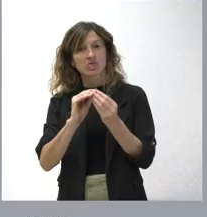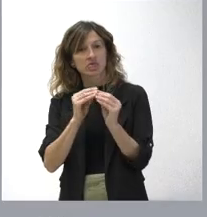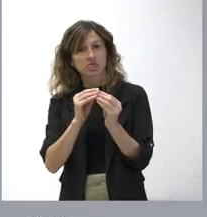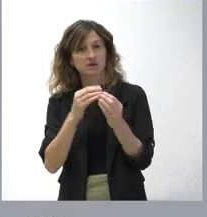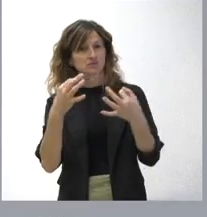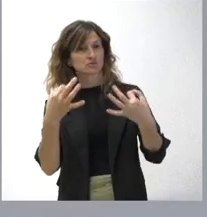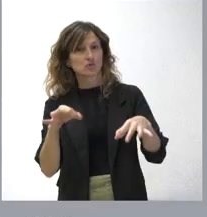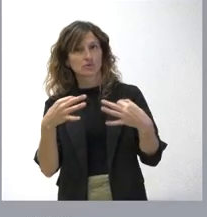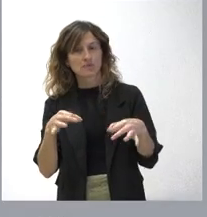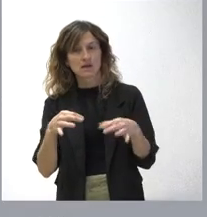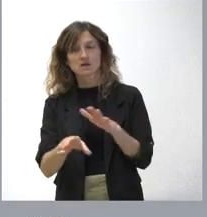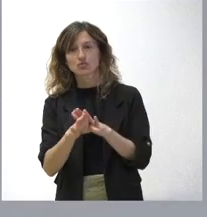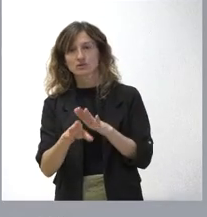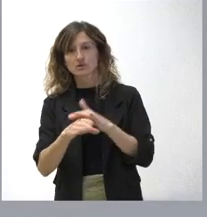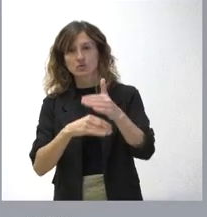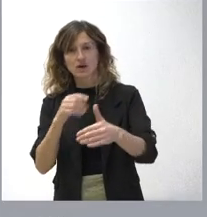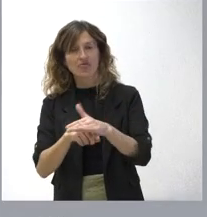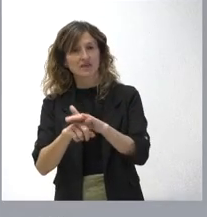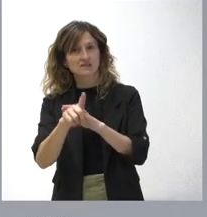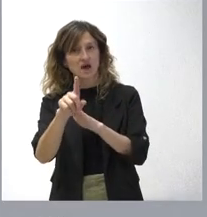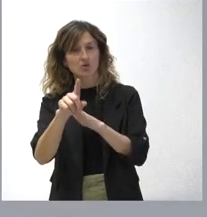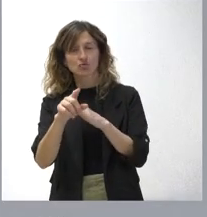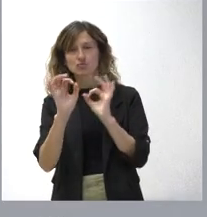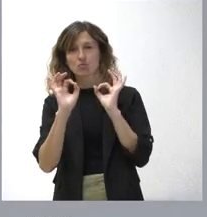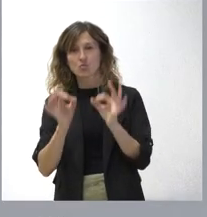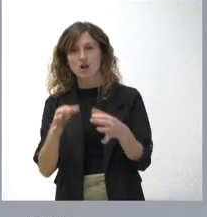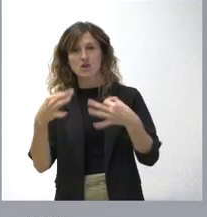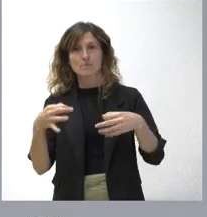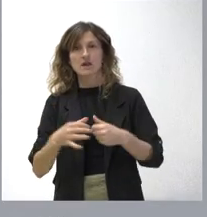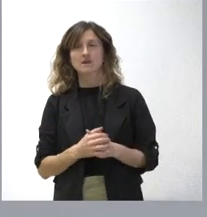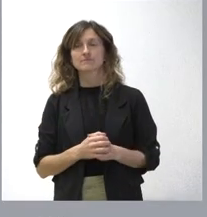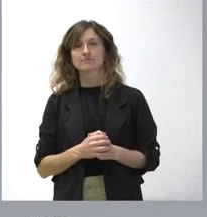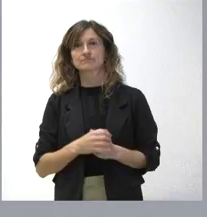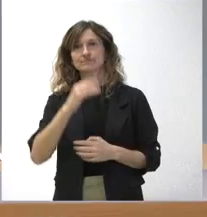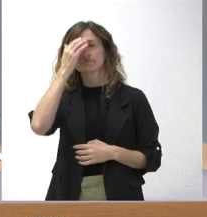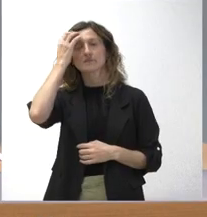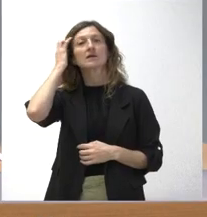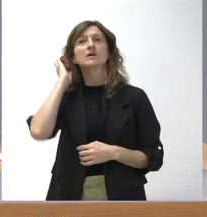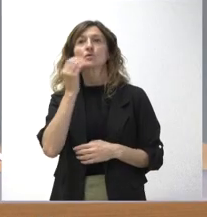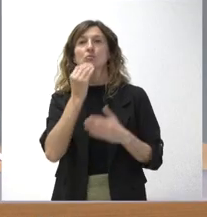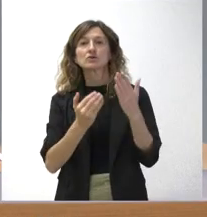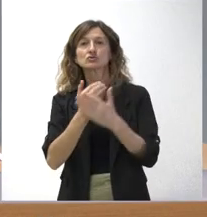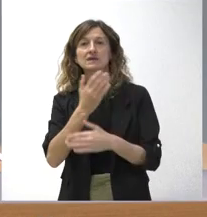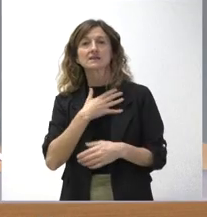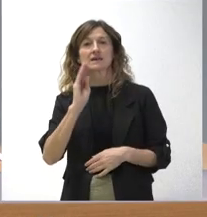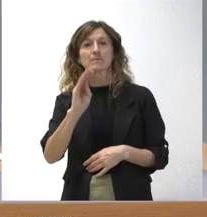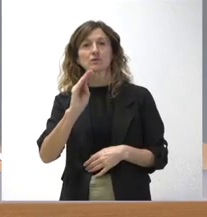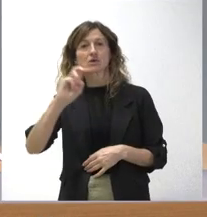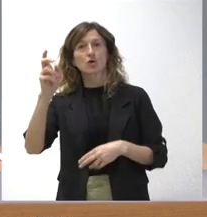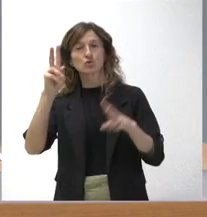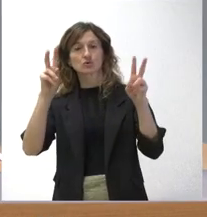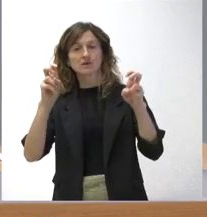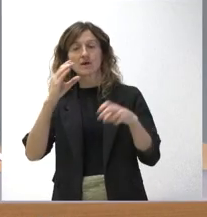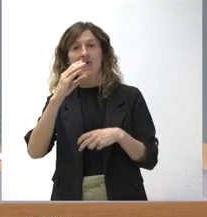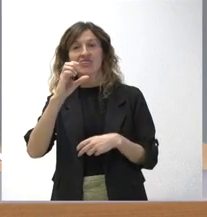normal y se van a seguir desarrollando de esa manera normal. Buenos días, portavoz. Yo quería preguntarle por otro asunto. Esta mañana, en el